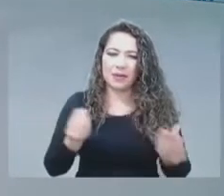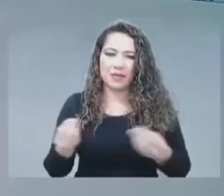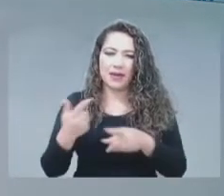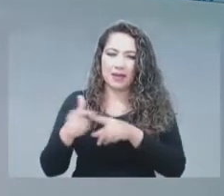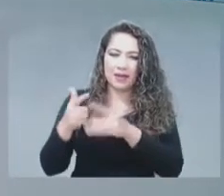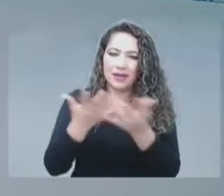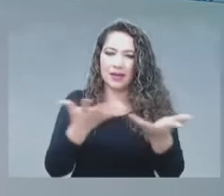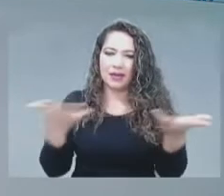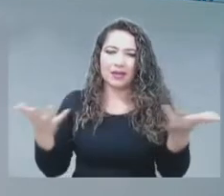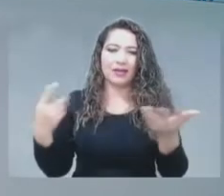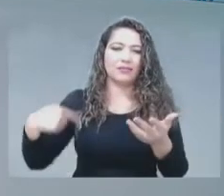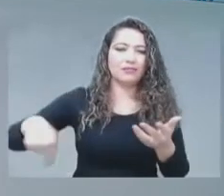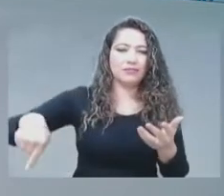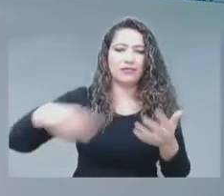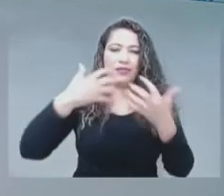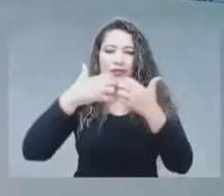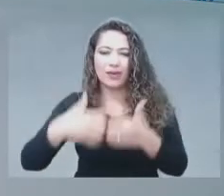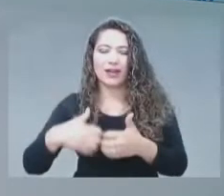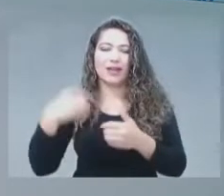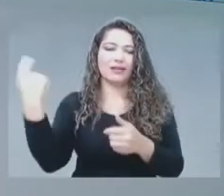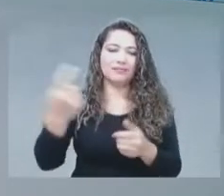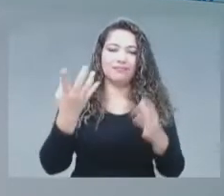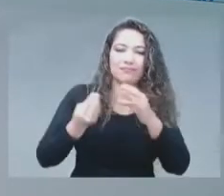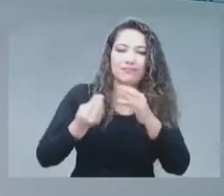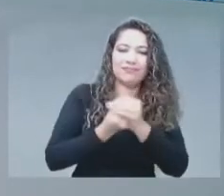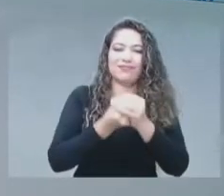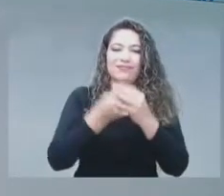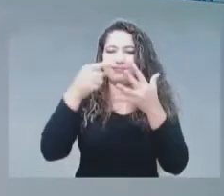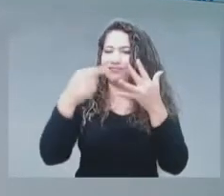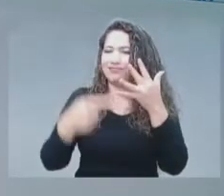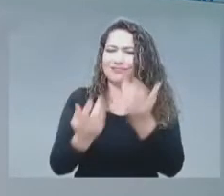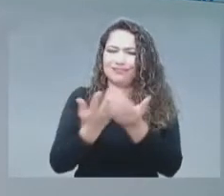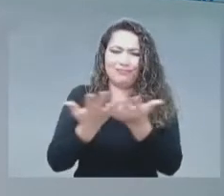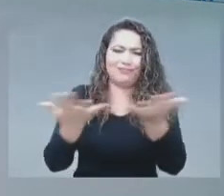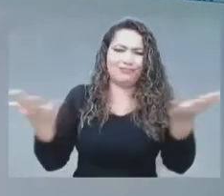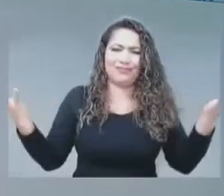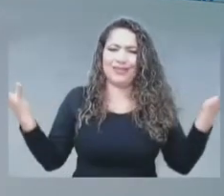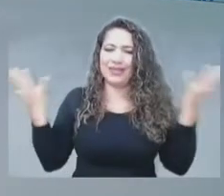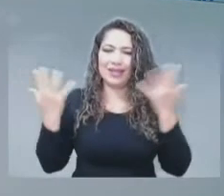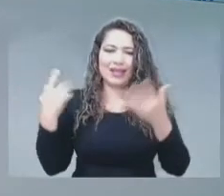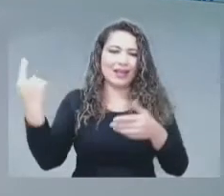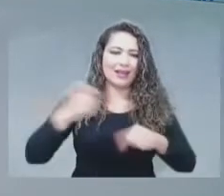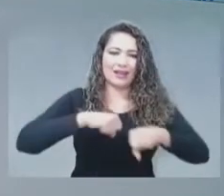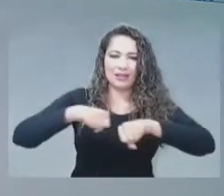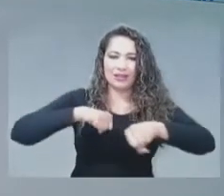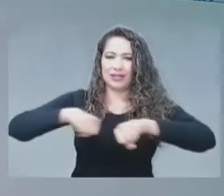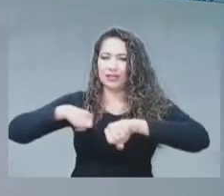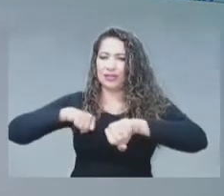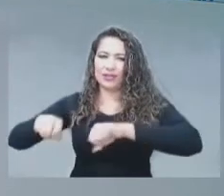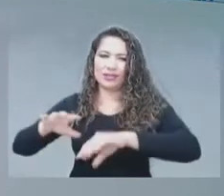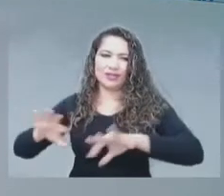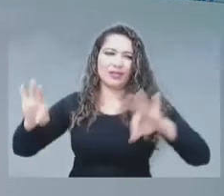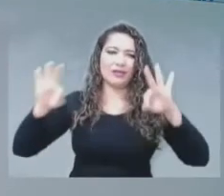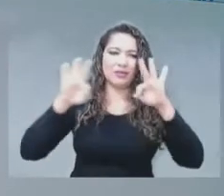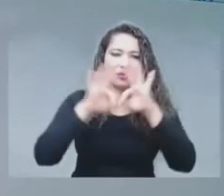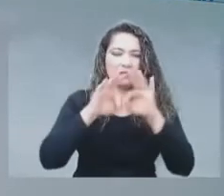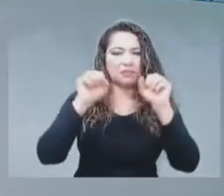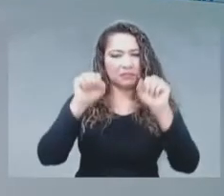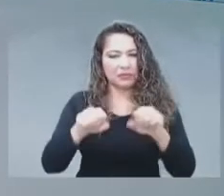fabricantes, con integradores, en fin, una gran cantidad de actores claves que nos pudieron facilitar